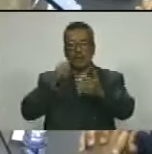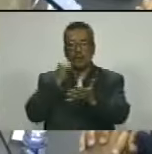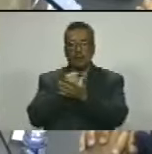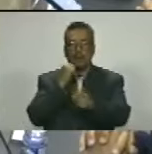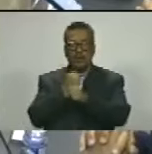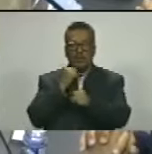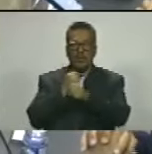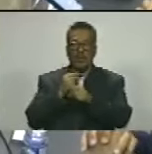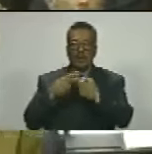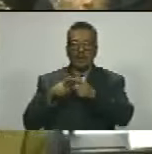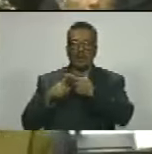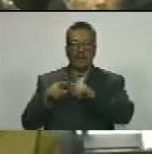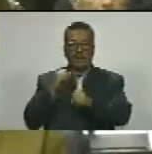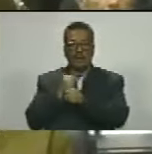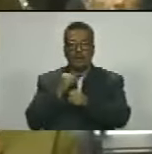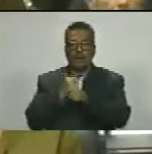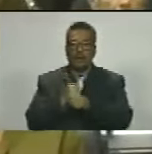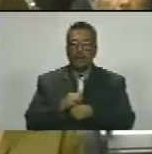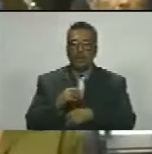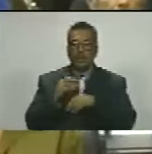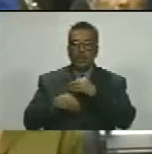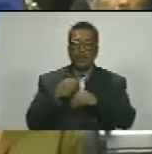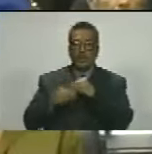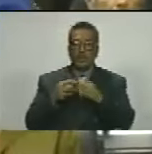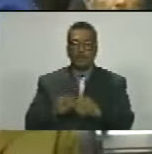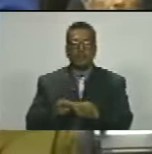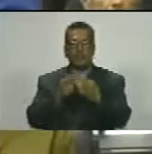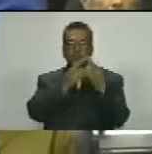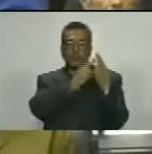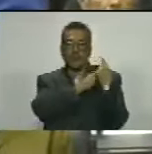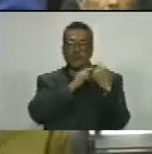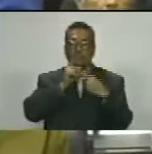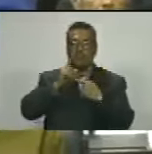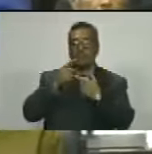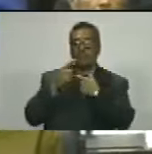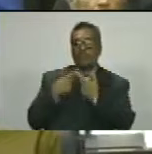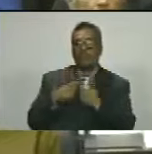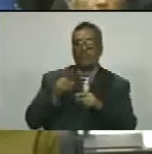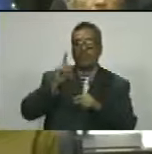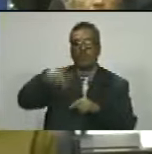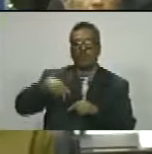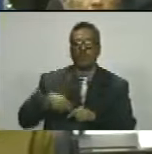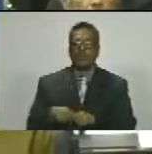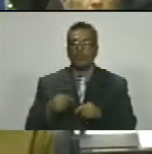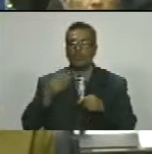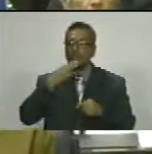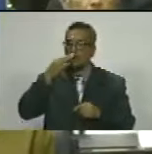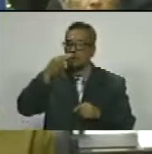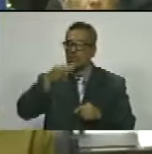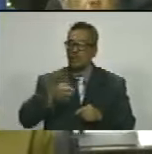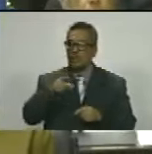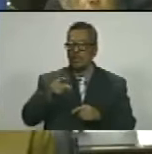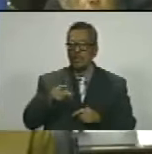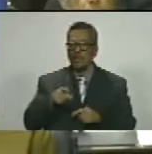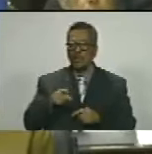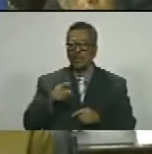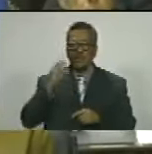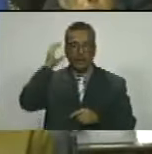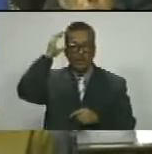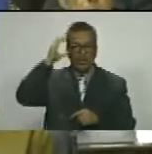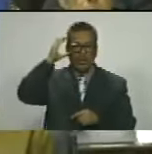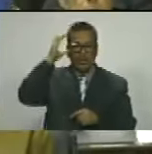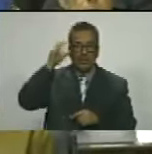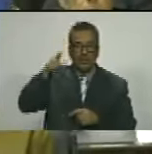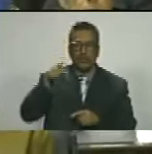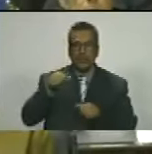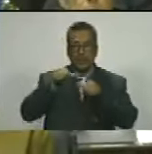que ha tenido en distintas funciones que ha representado pero además la mayor garantía es su conciencia